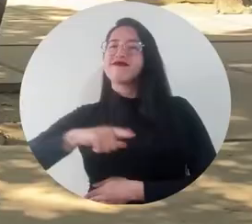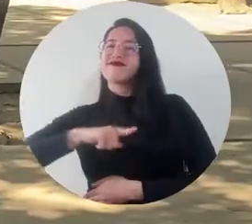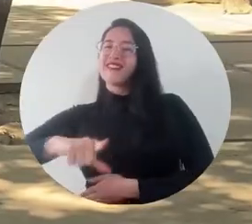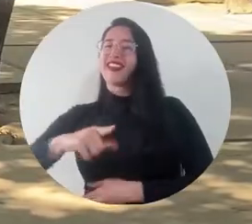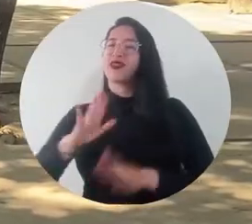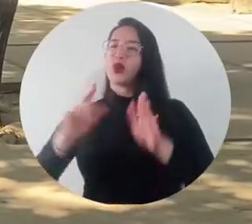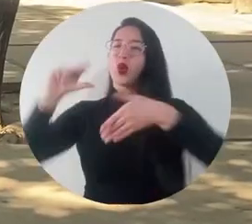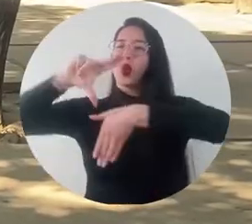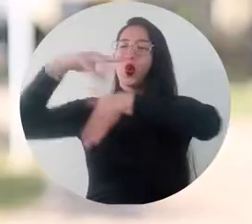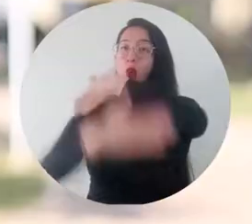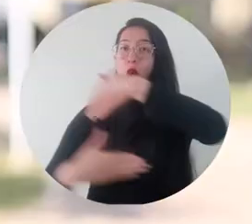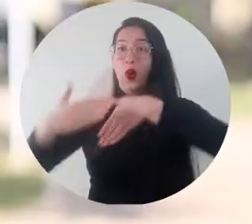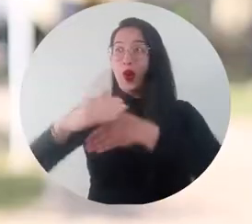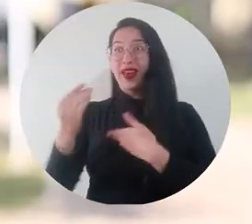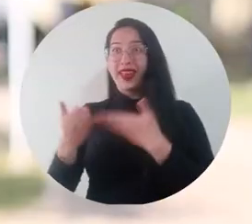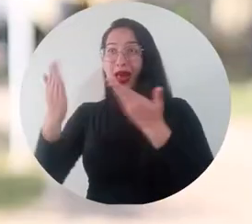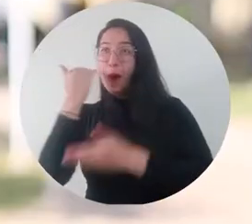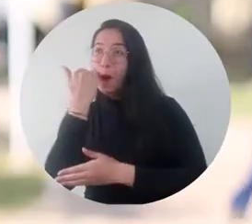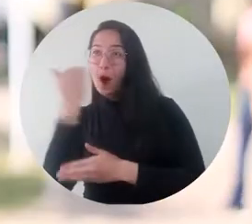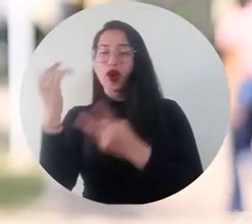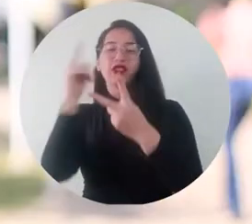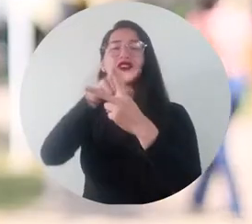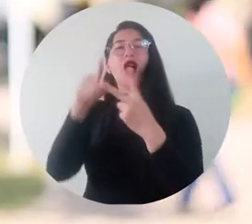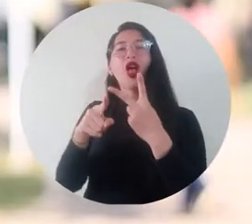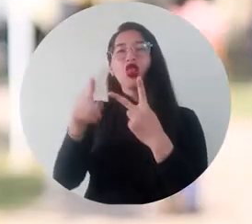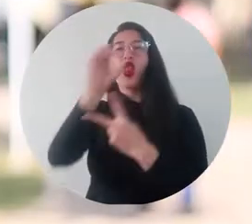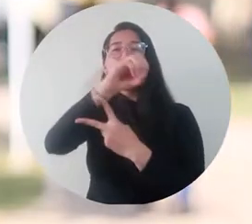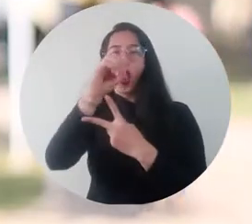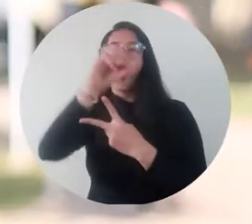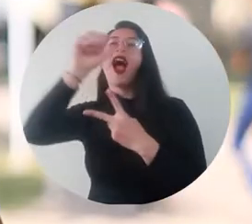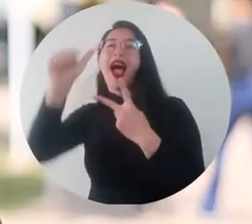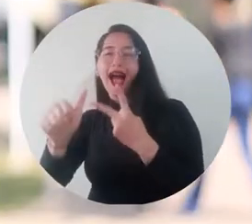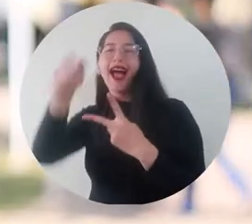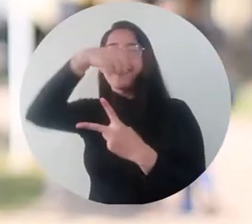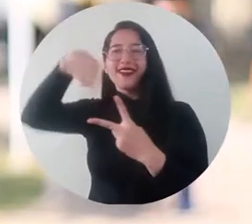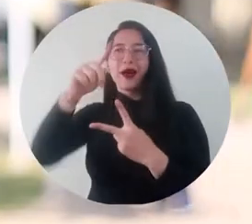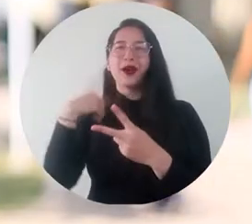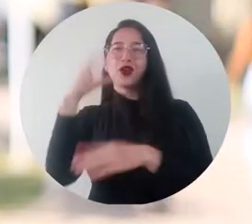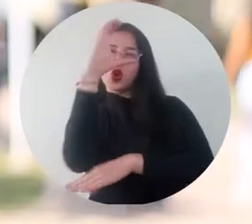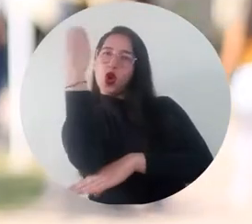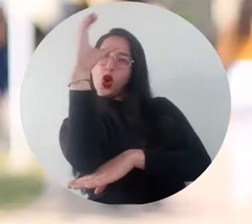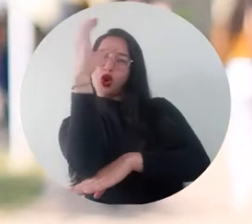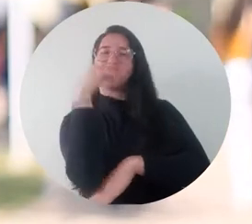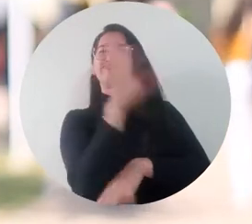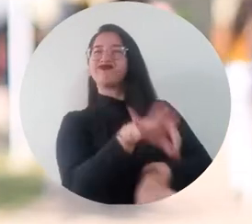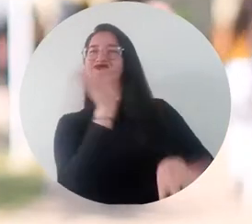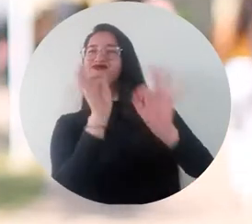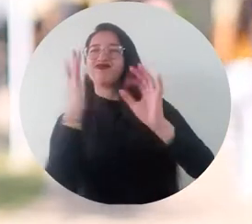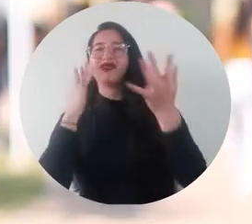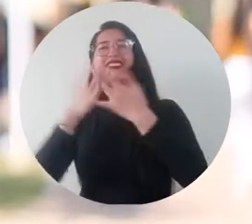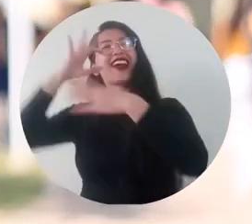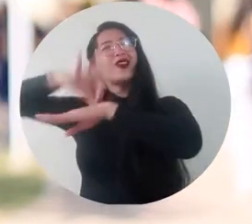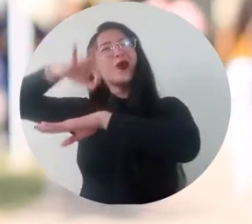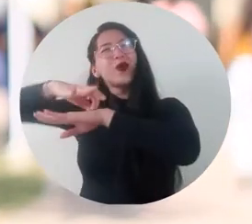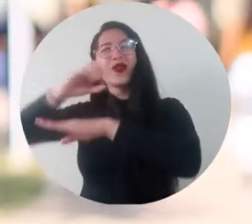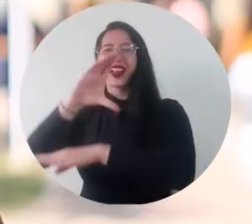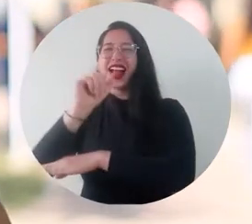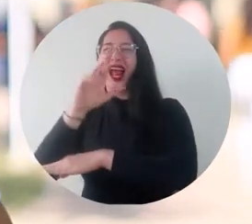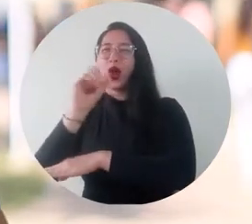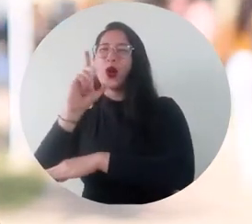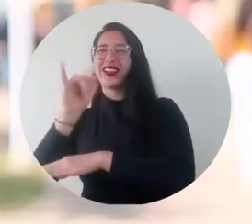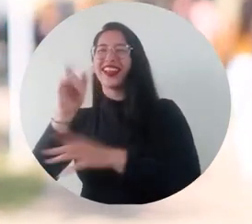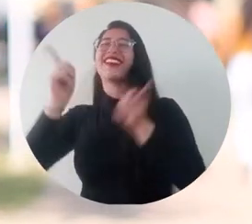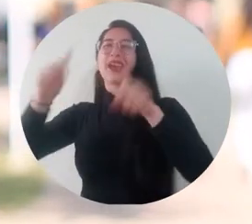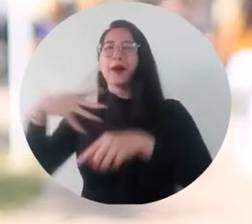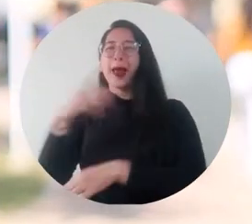Líderes Iberoamericanos Rosemary Cruz O'Bourne es uno de los dos colombianos seleccionados de la iniciativa a través de la beca de